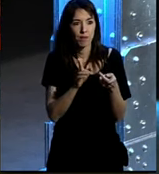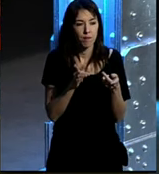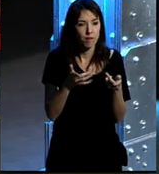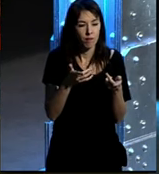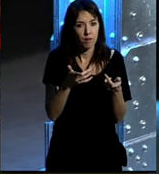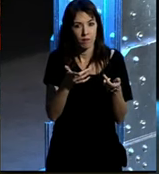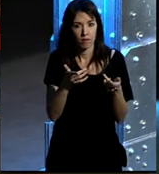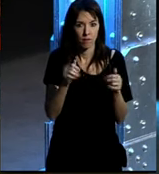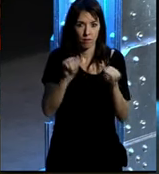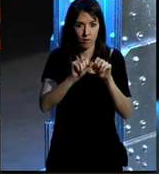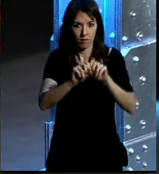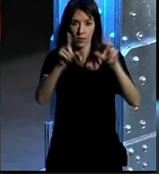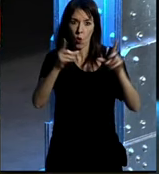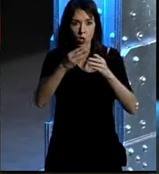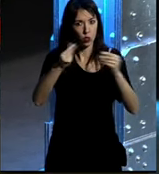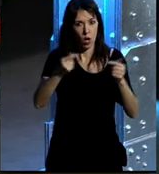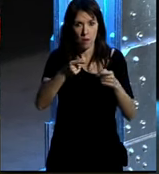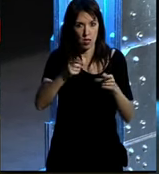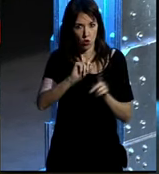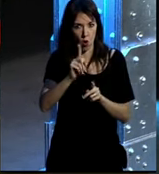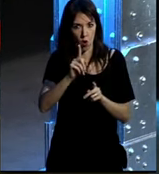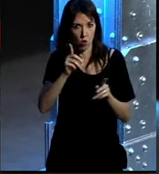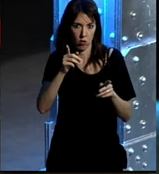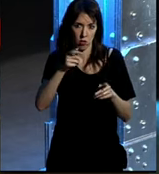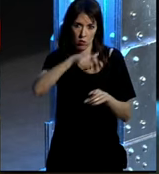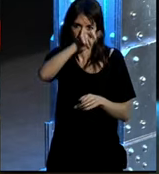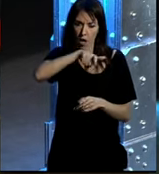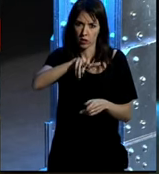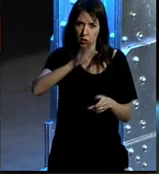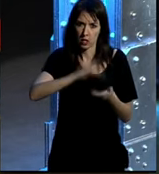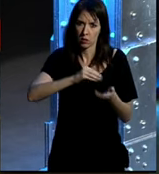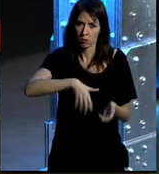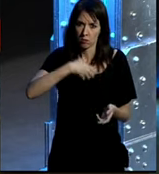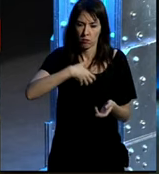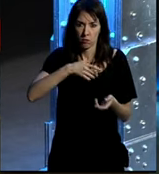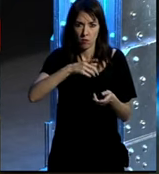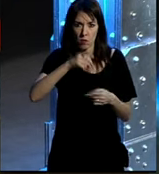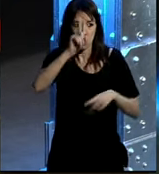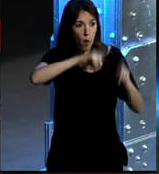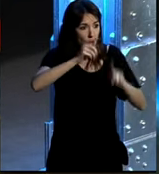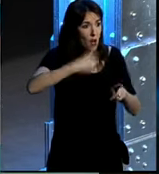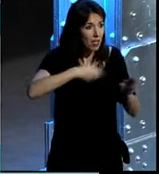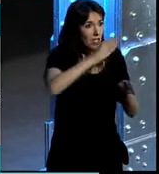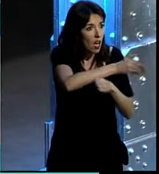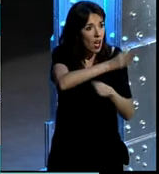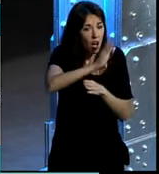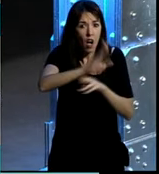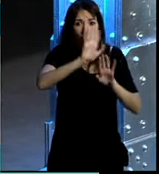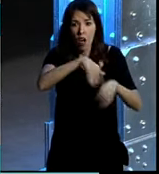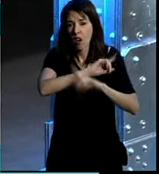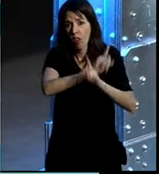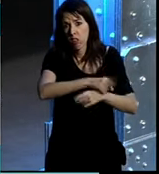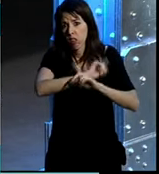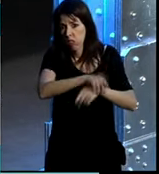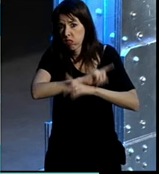digamos de una manera suave sino que mucha gente en muchos casos ha intentado resolver ese problema por otras vías y por lo que sea no hemos sido